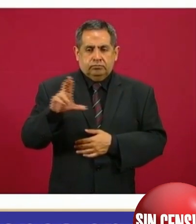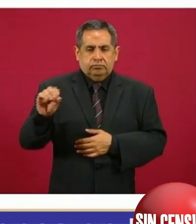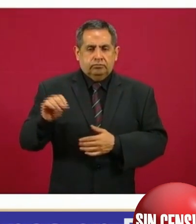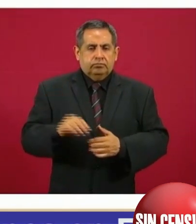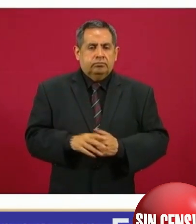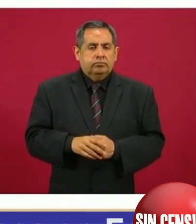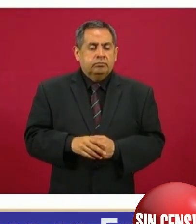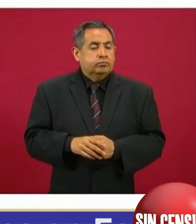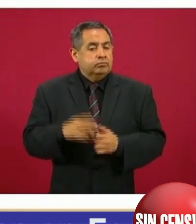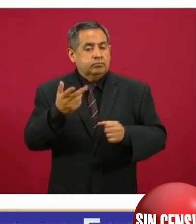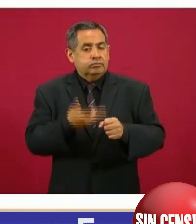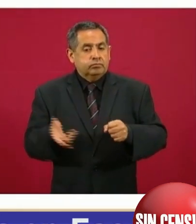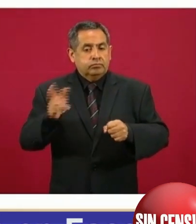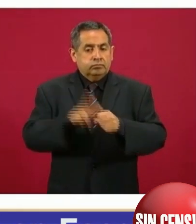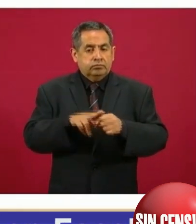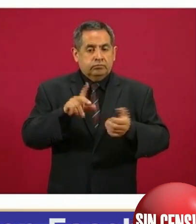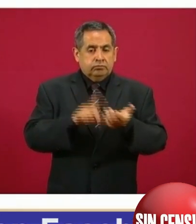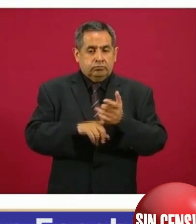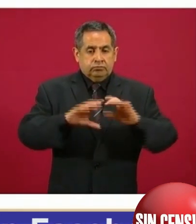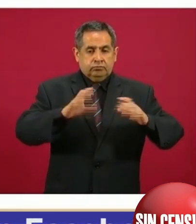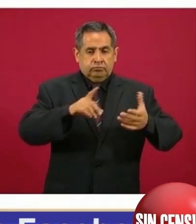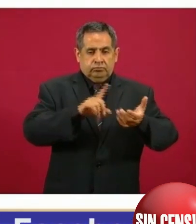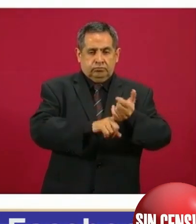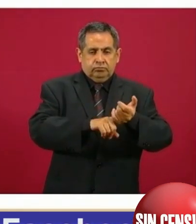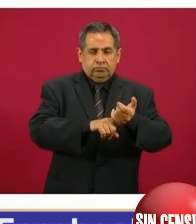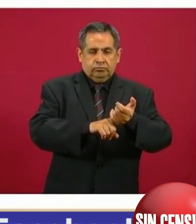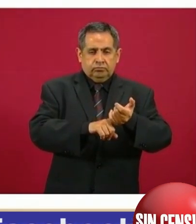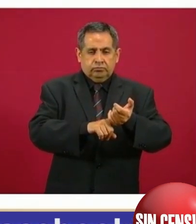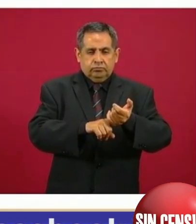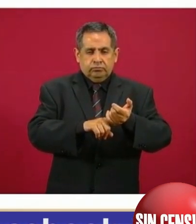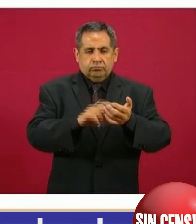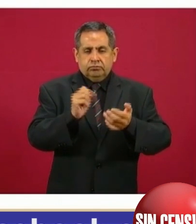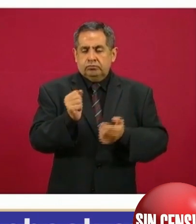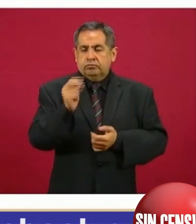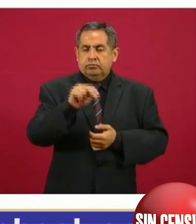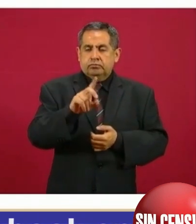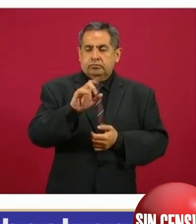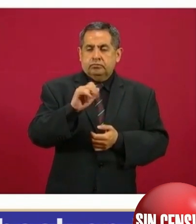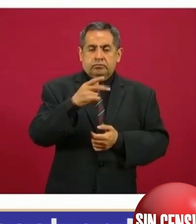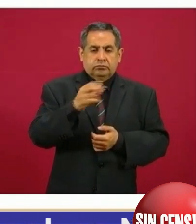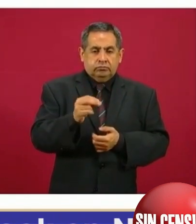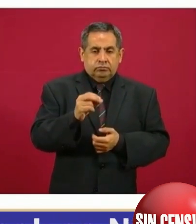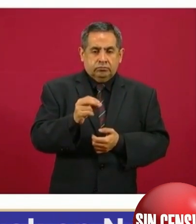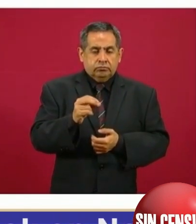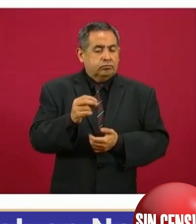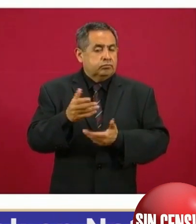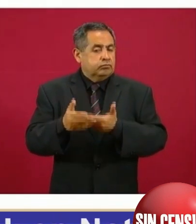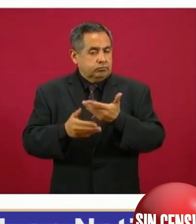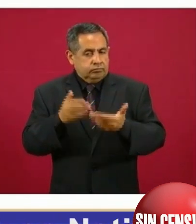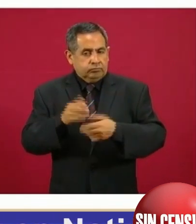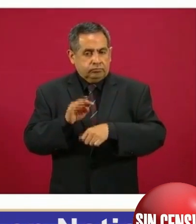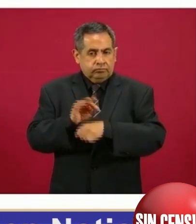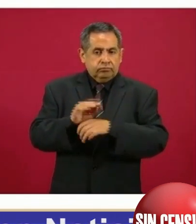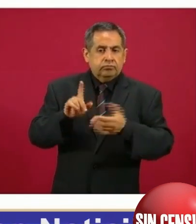El Comunitario, San Diego de la Unión, Servicios Estatales,